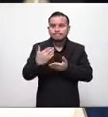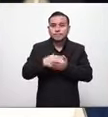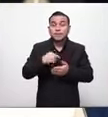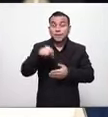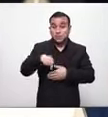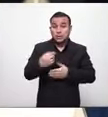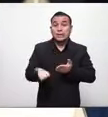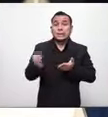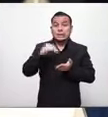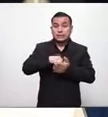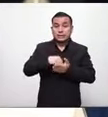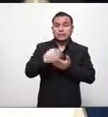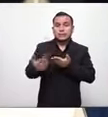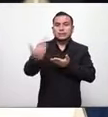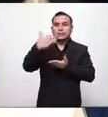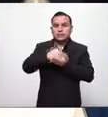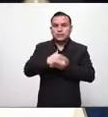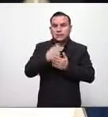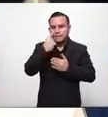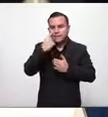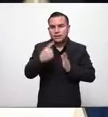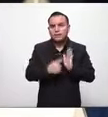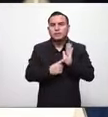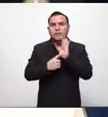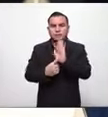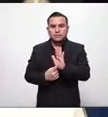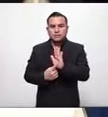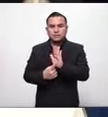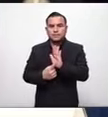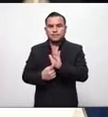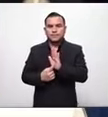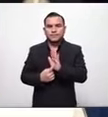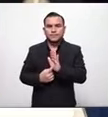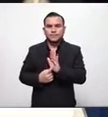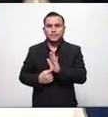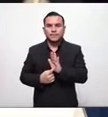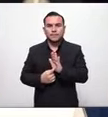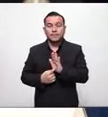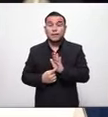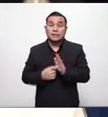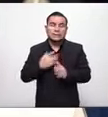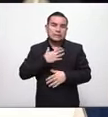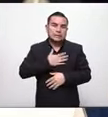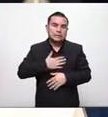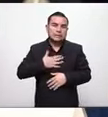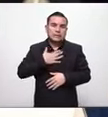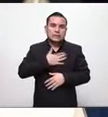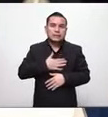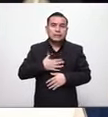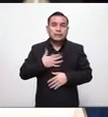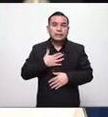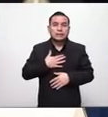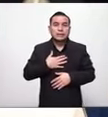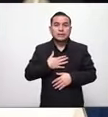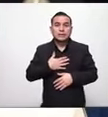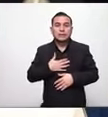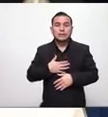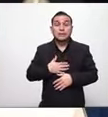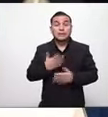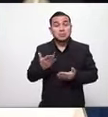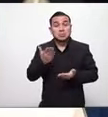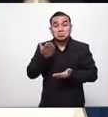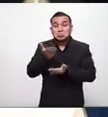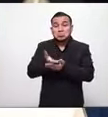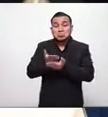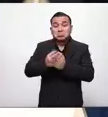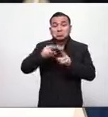una vez más estoy aquí presente y sobre todo lamentando mucho esa postura